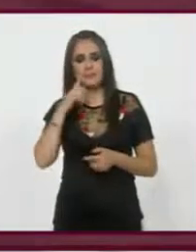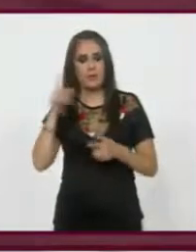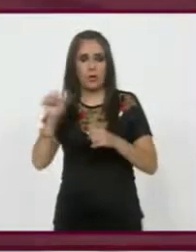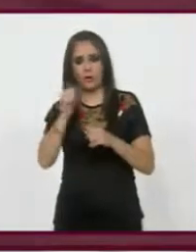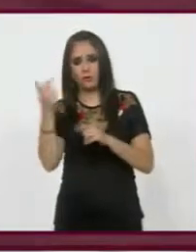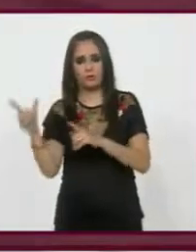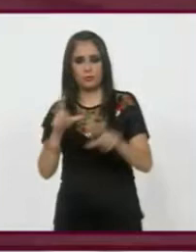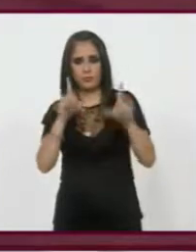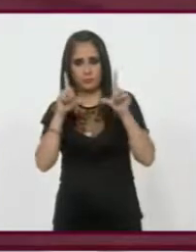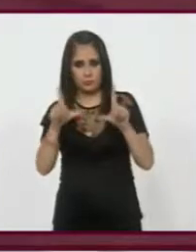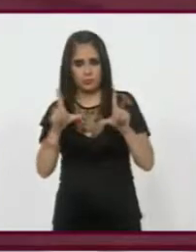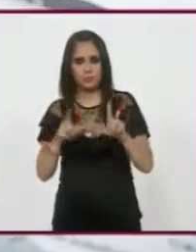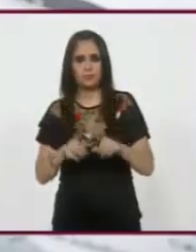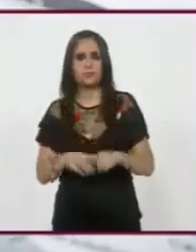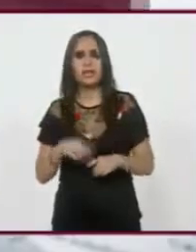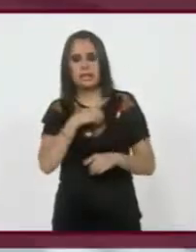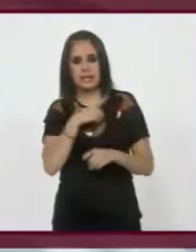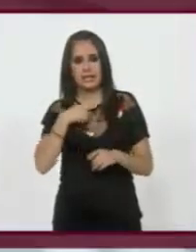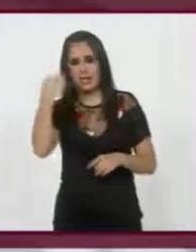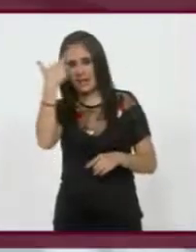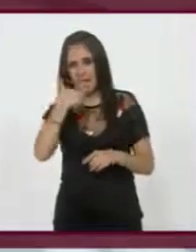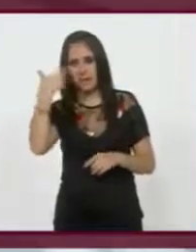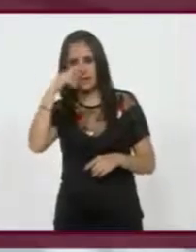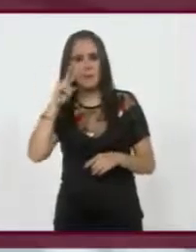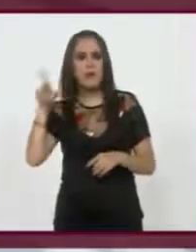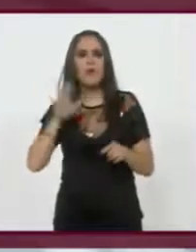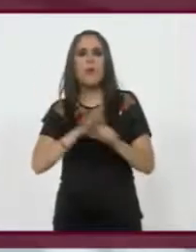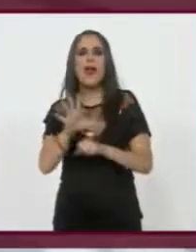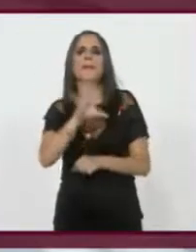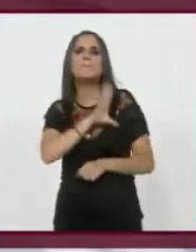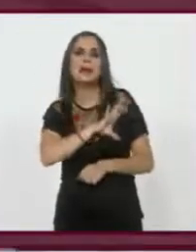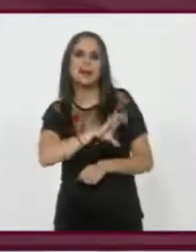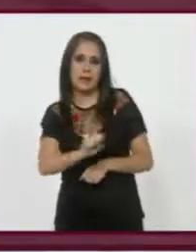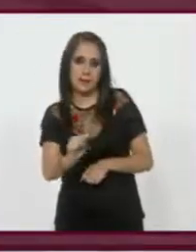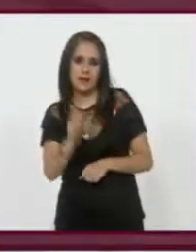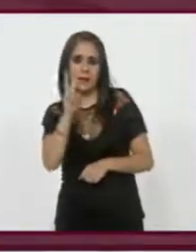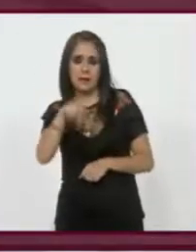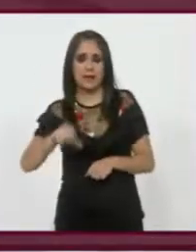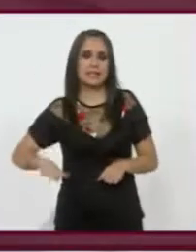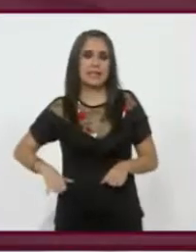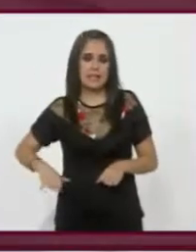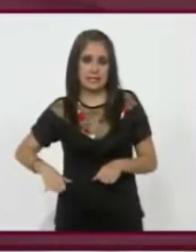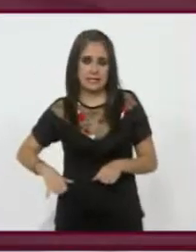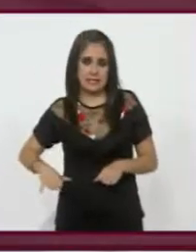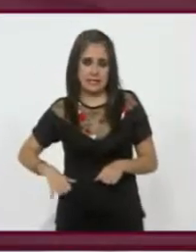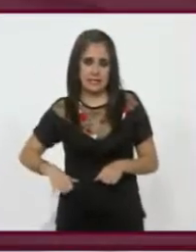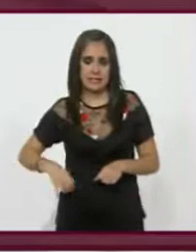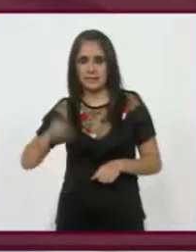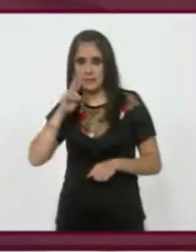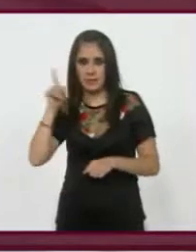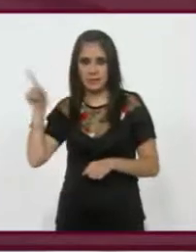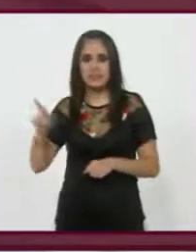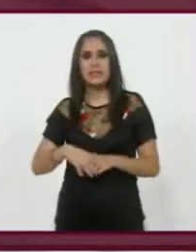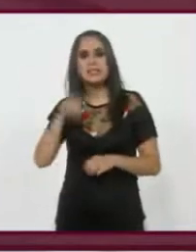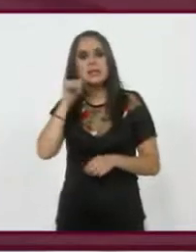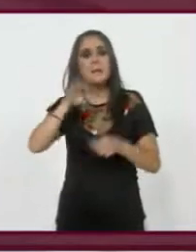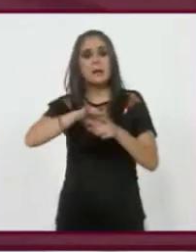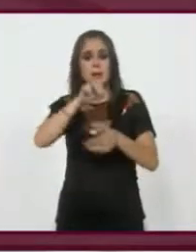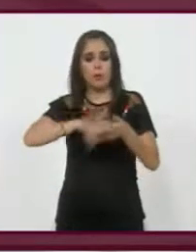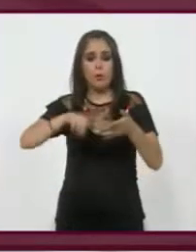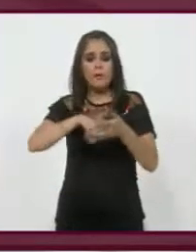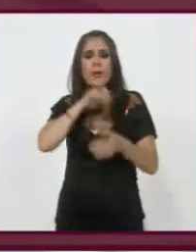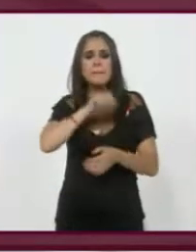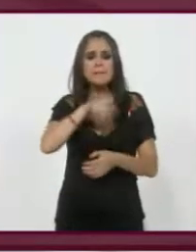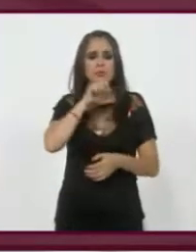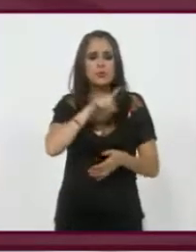gráfico, y también este habría que revisarlo por preferencia. Pero este es el interesante, Javier. Ve de dónde venimos. Siempre vota por el mismo partido.